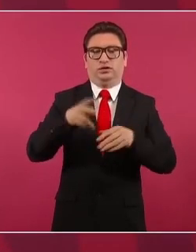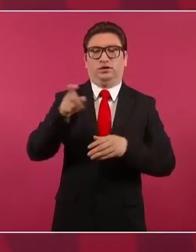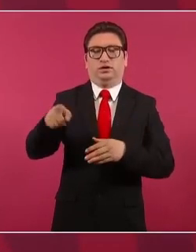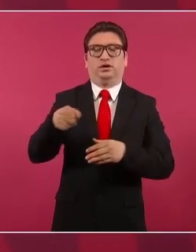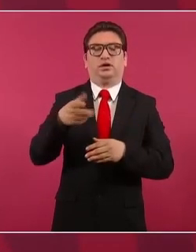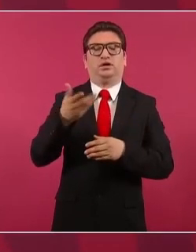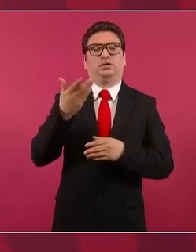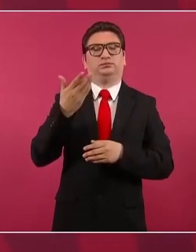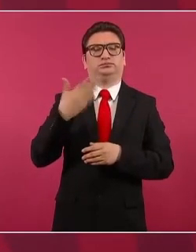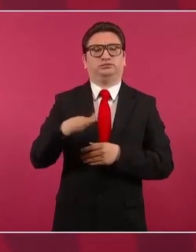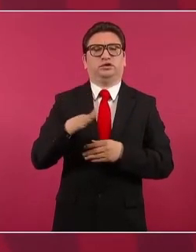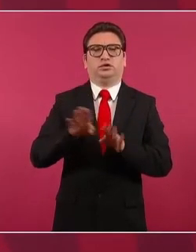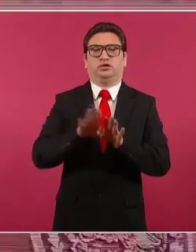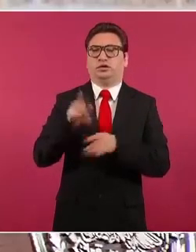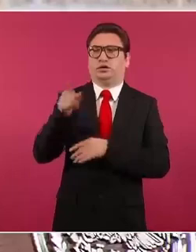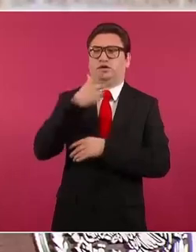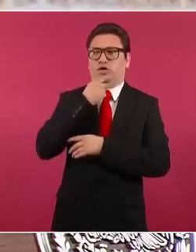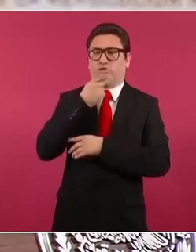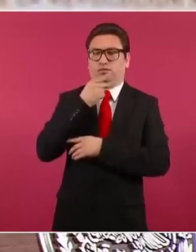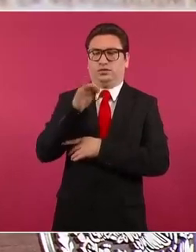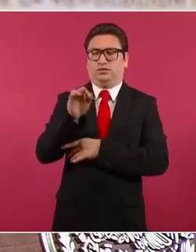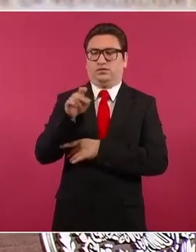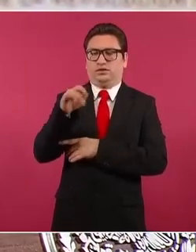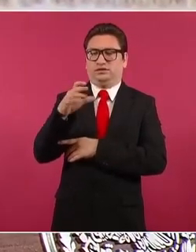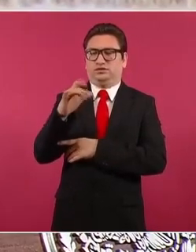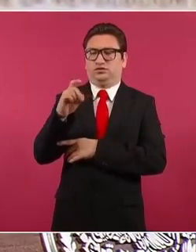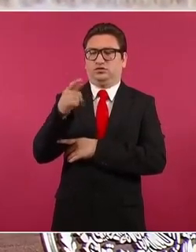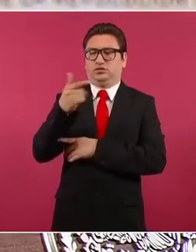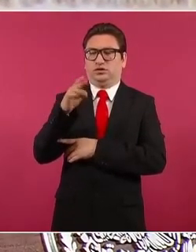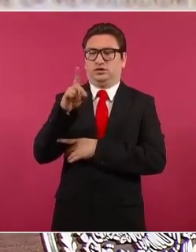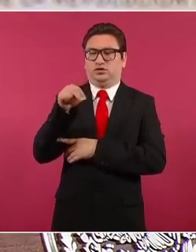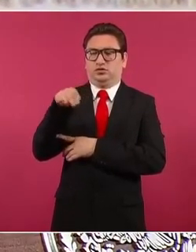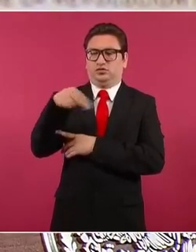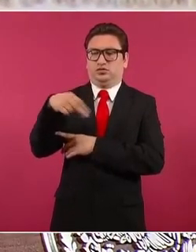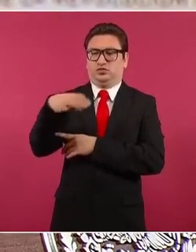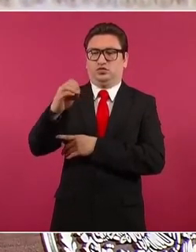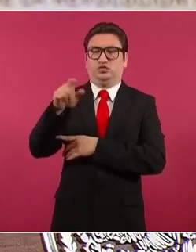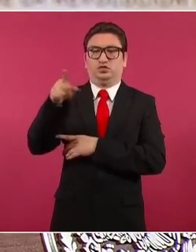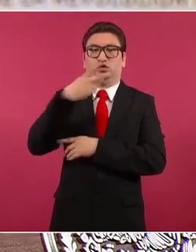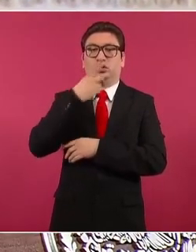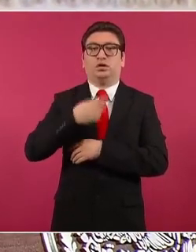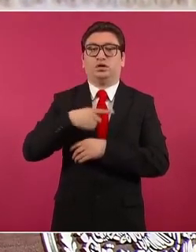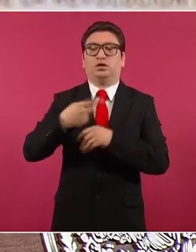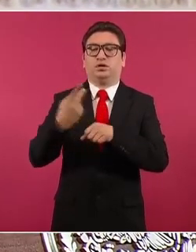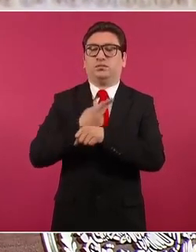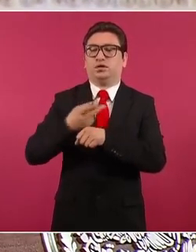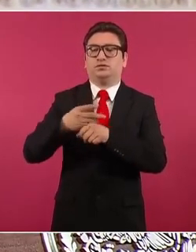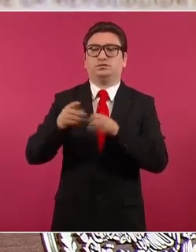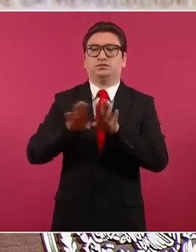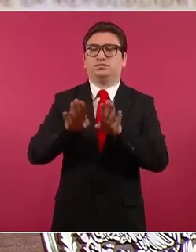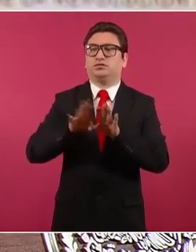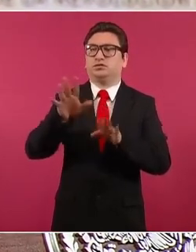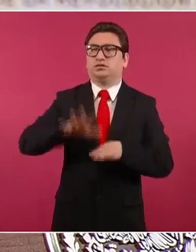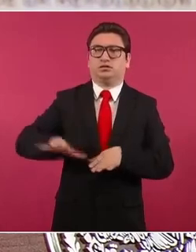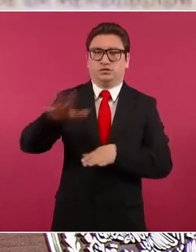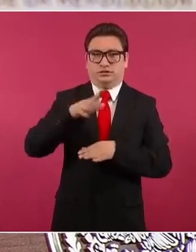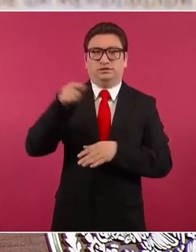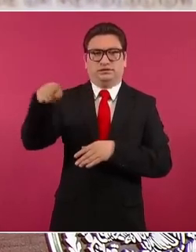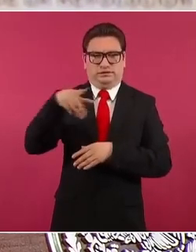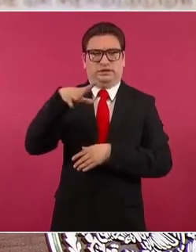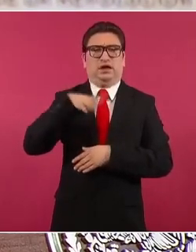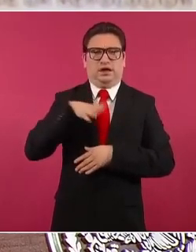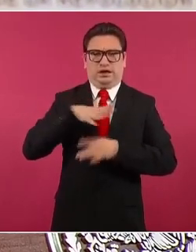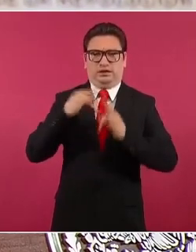Francisco Garduño sobre la situación en el Istmo, en efecto hay albergues